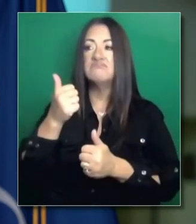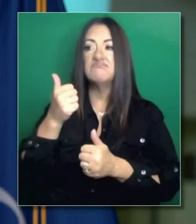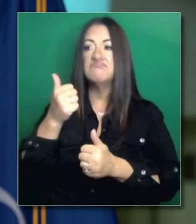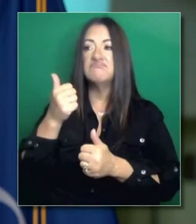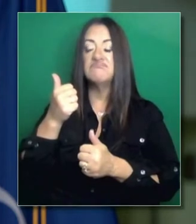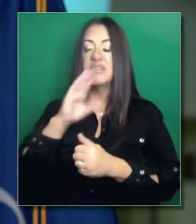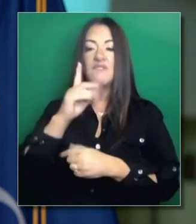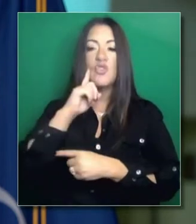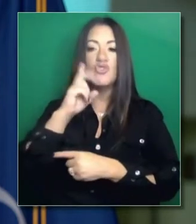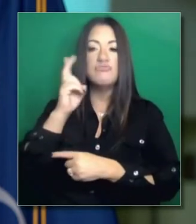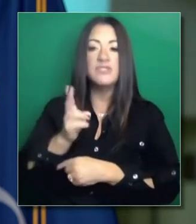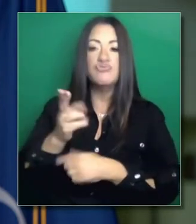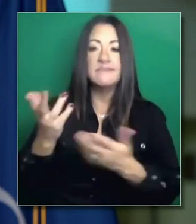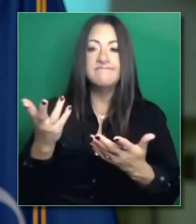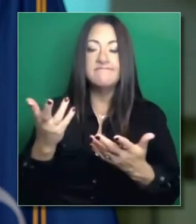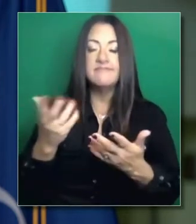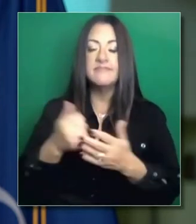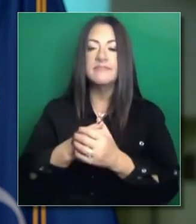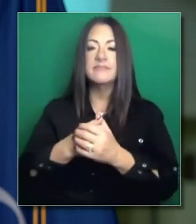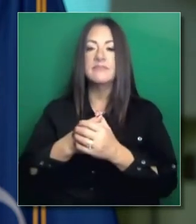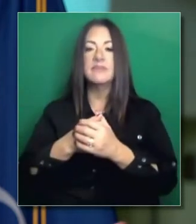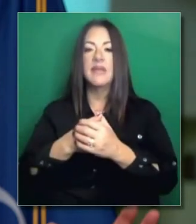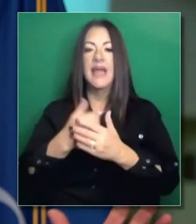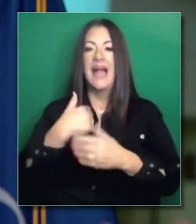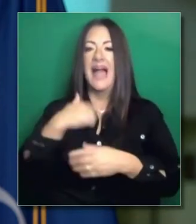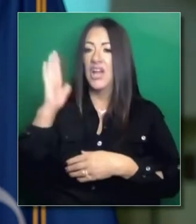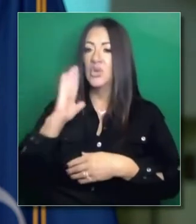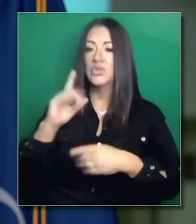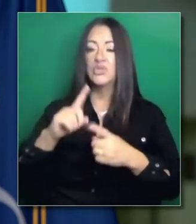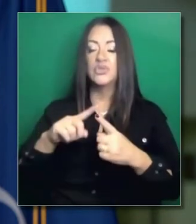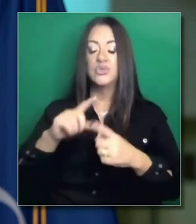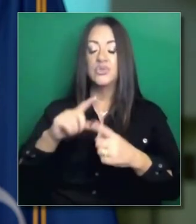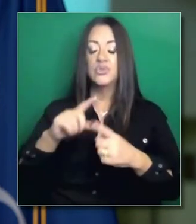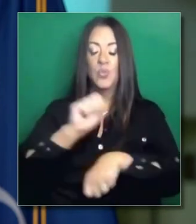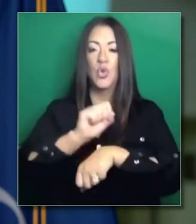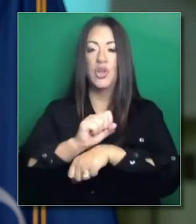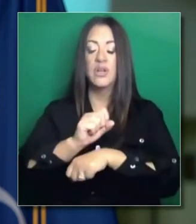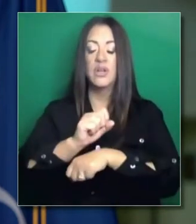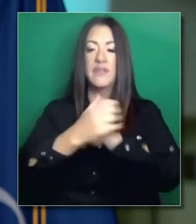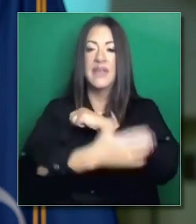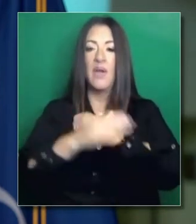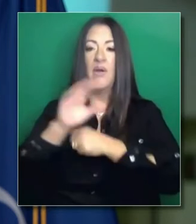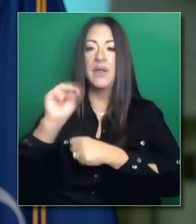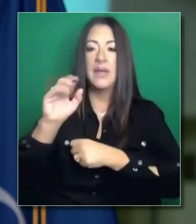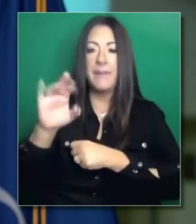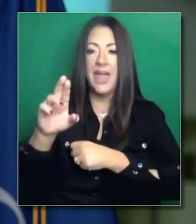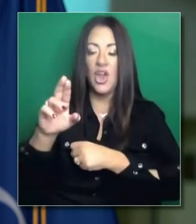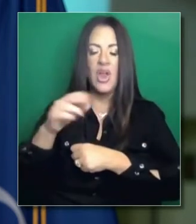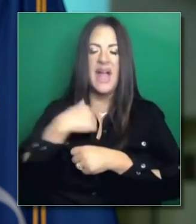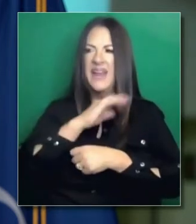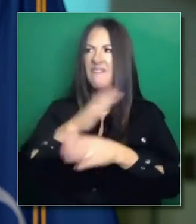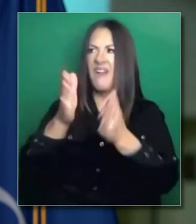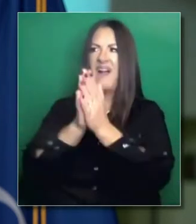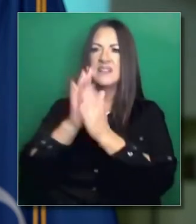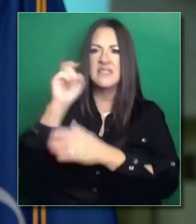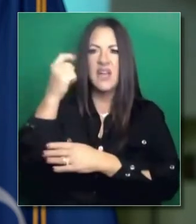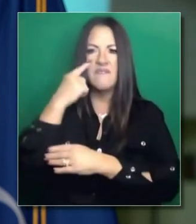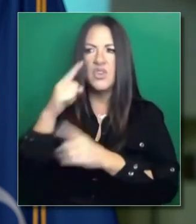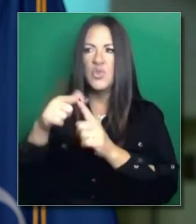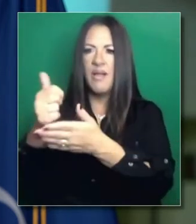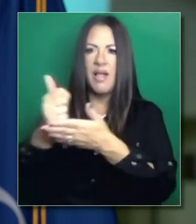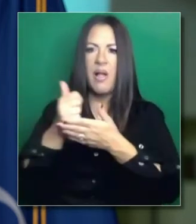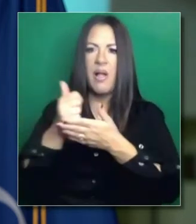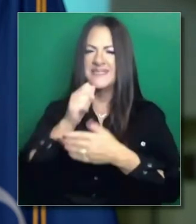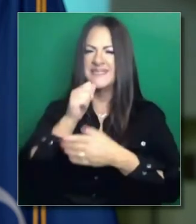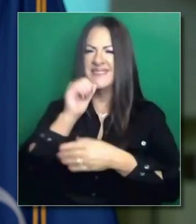Incluso en medio de una pandemia. Yo nunca esperaba que el gobernador hiciera el trabajo que